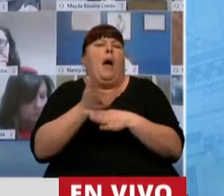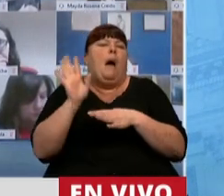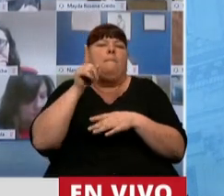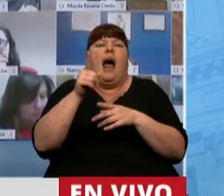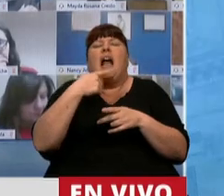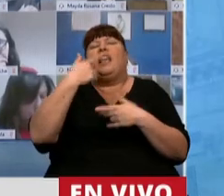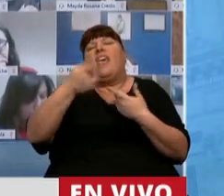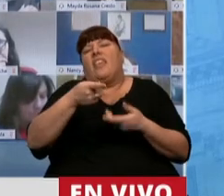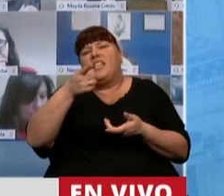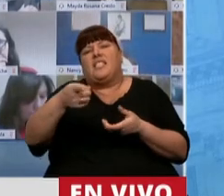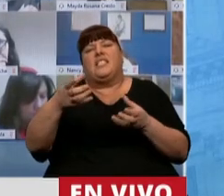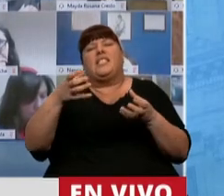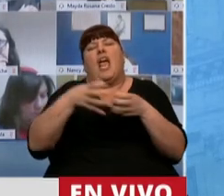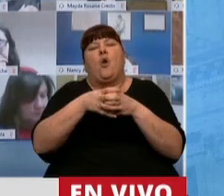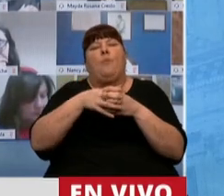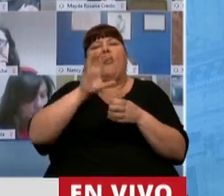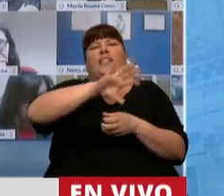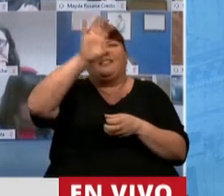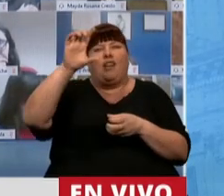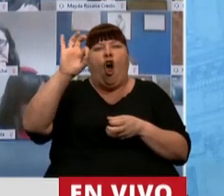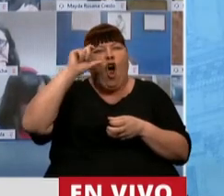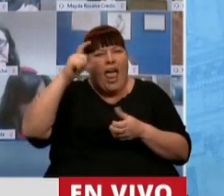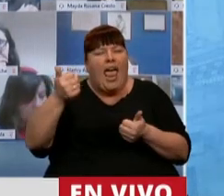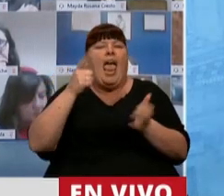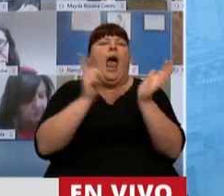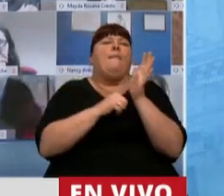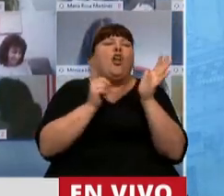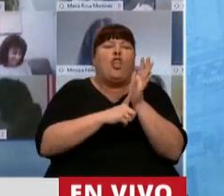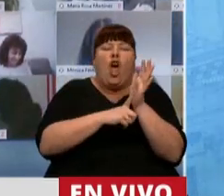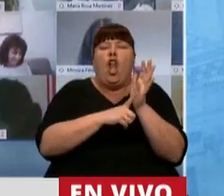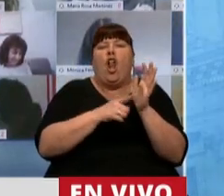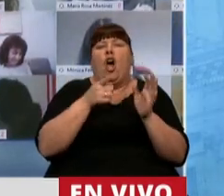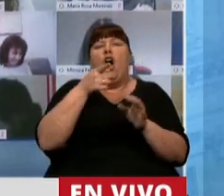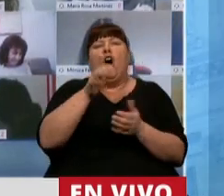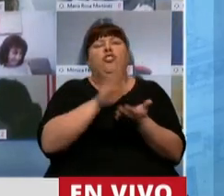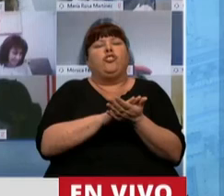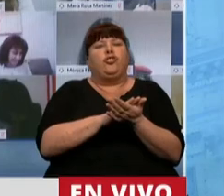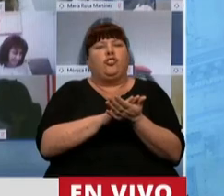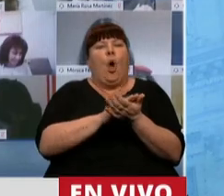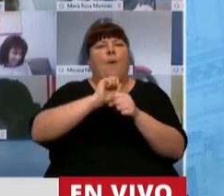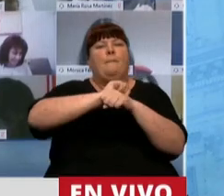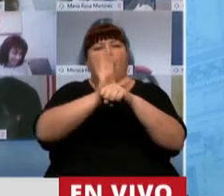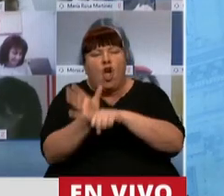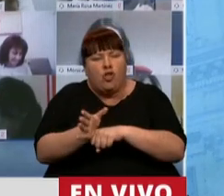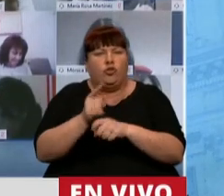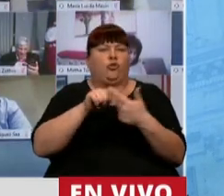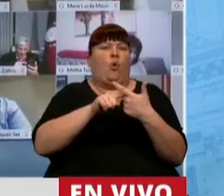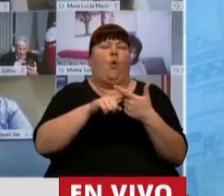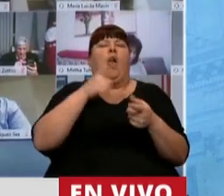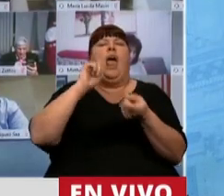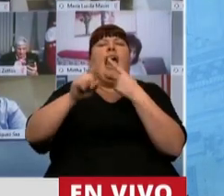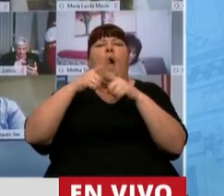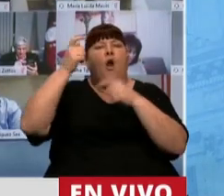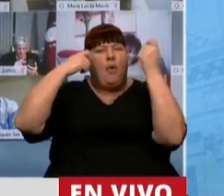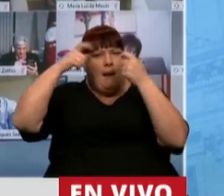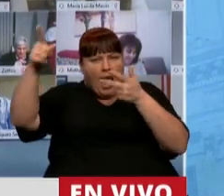de lo que diga la Organización de Estados Americanos, el protocolo del Mercosur, el tratado